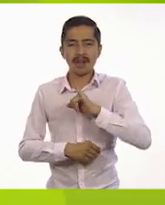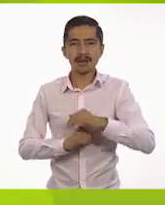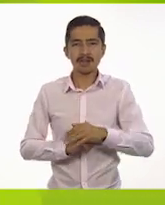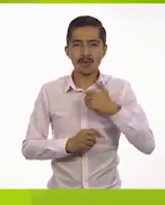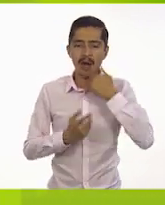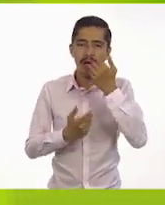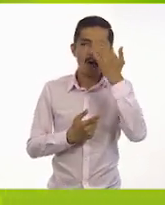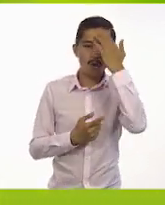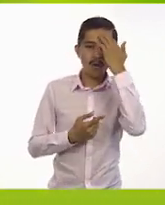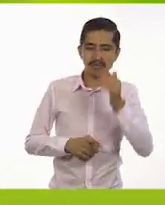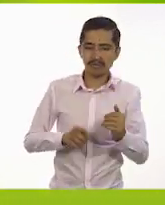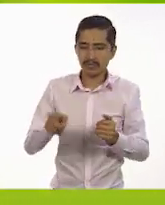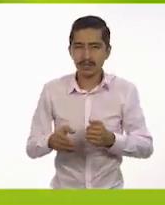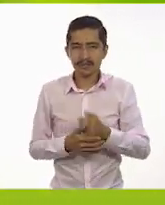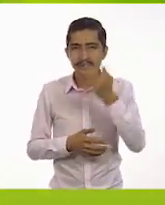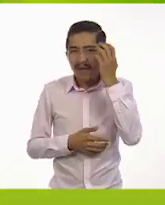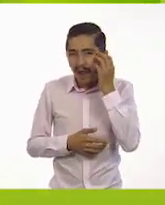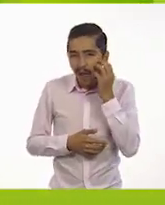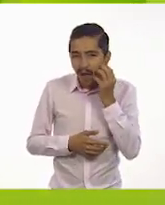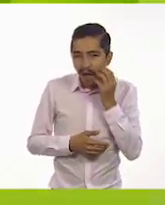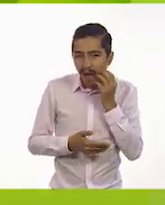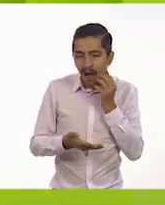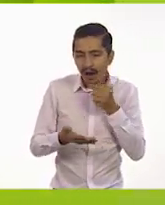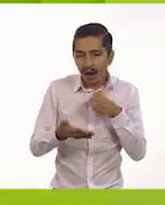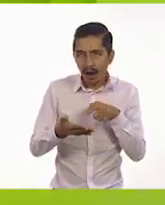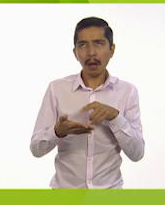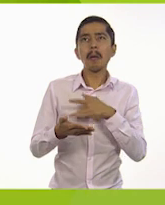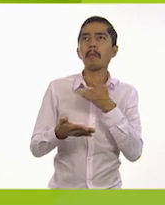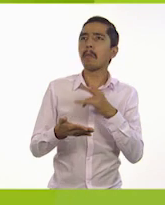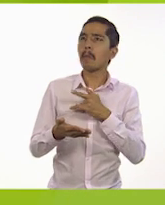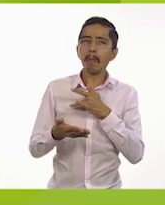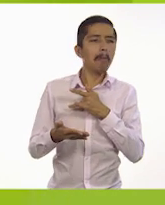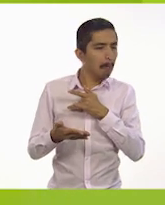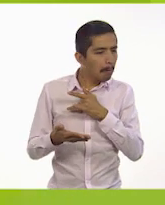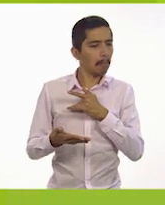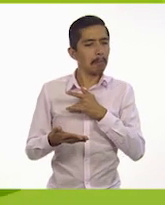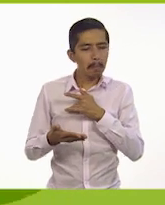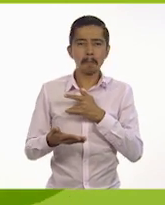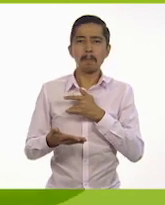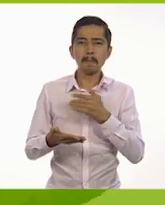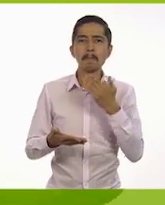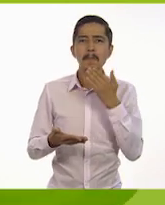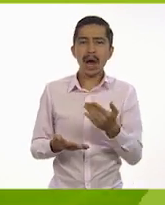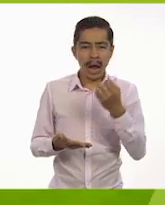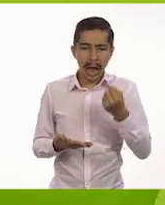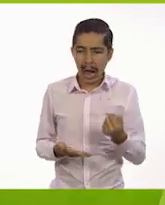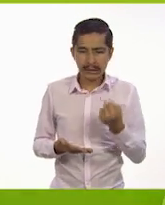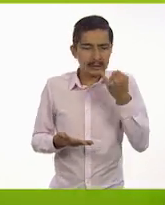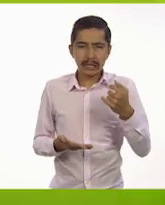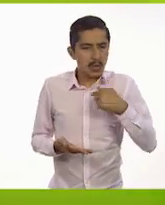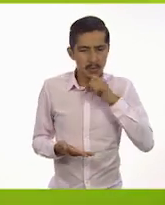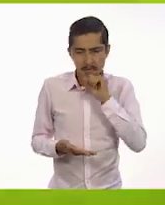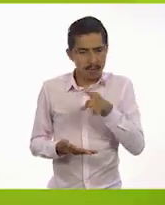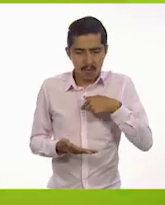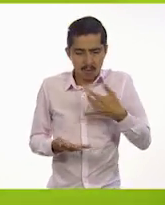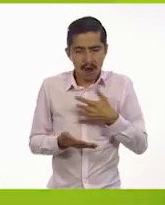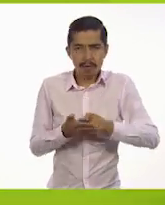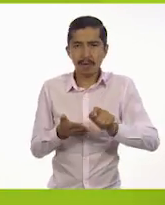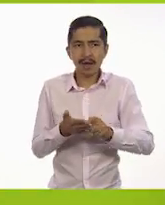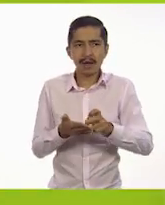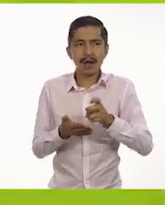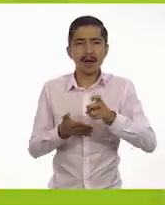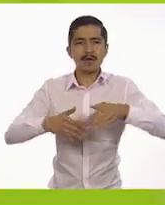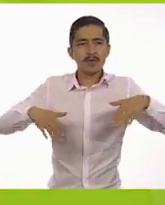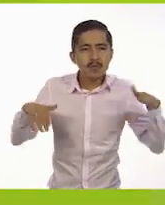Quiero conocerte. El león asintió satisfecho. ¿Sí? Así lo hubiera dicho él también. El buitre